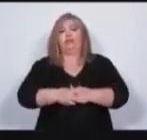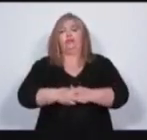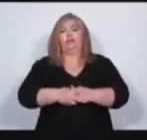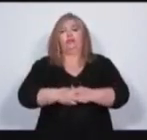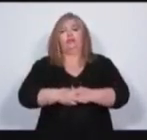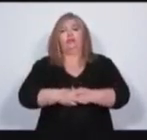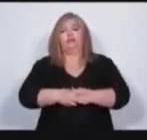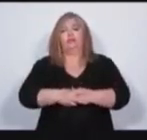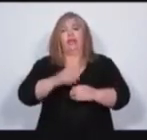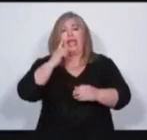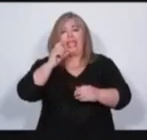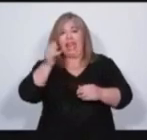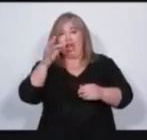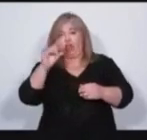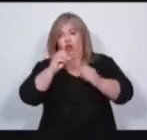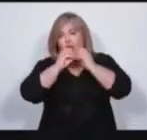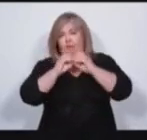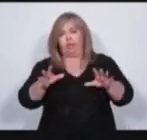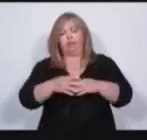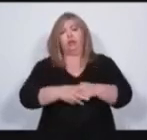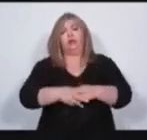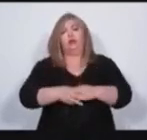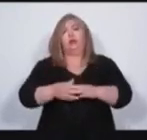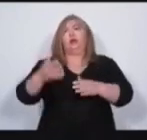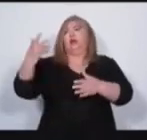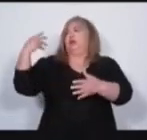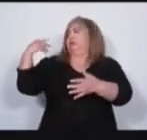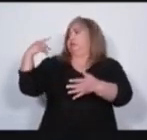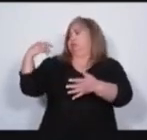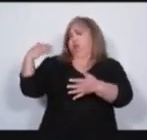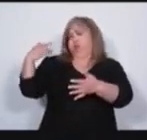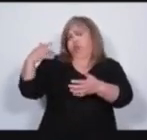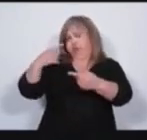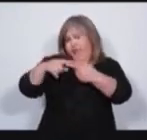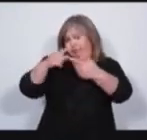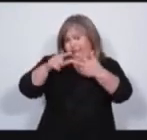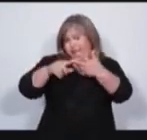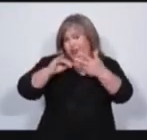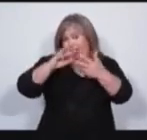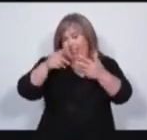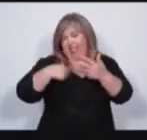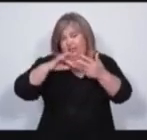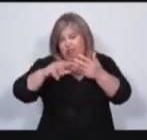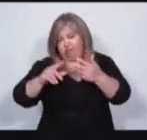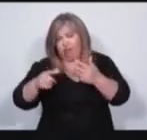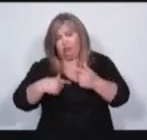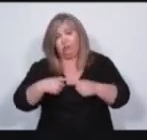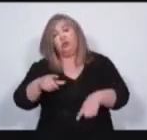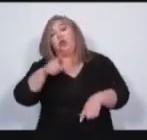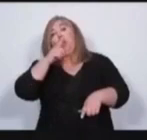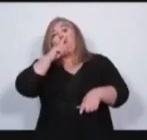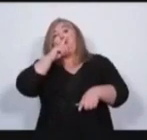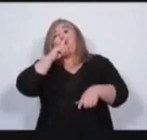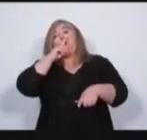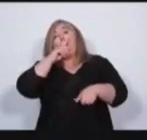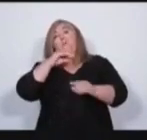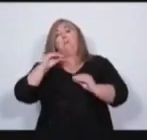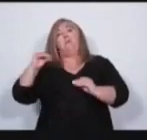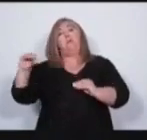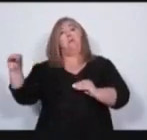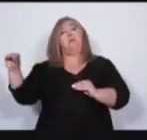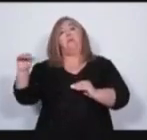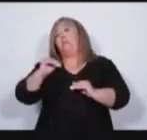De todos los hechos de corrupción que nombré a lo largo de mi alocución, habrán escuchado ustedes su silencio. A confesión de partes,